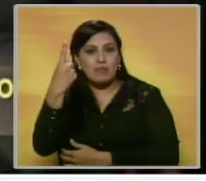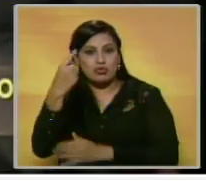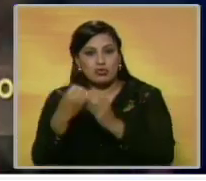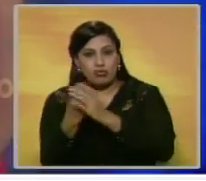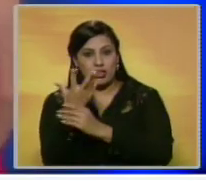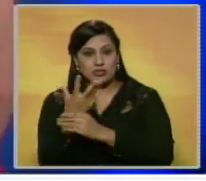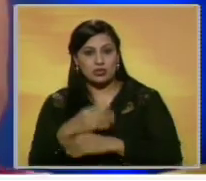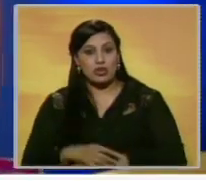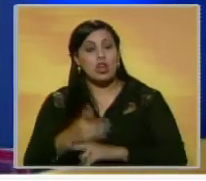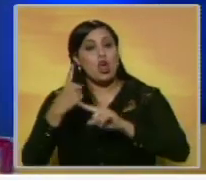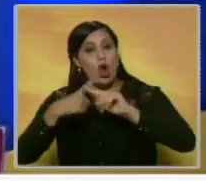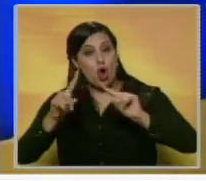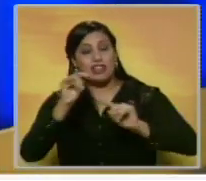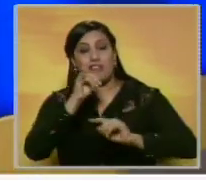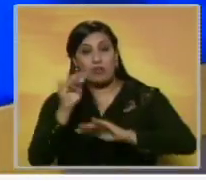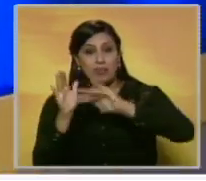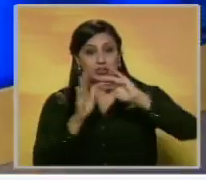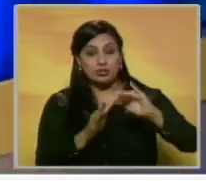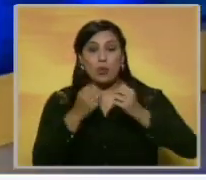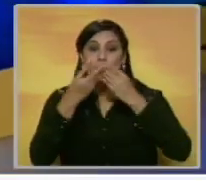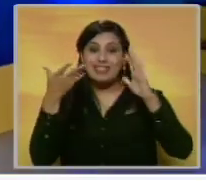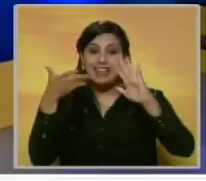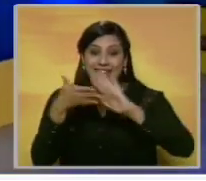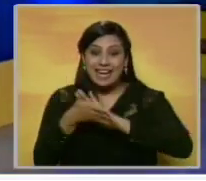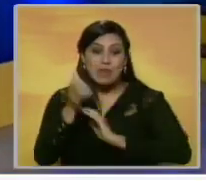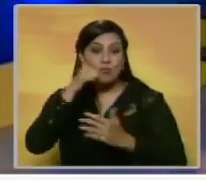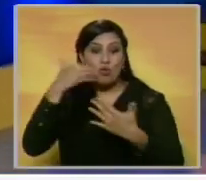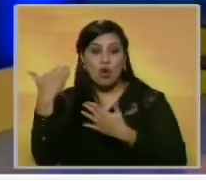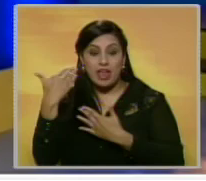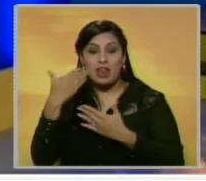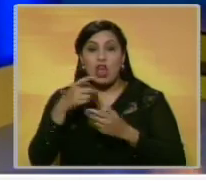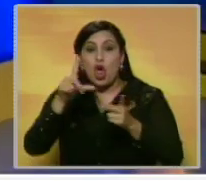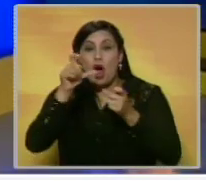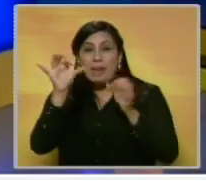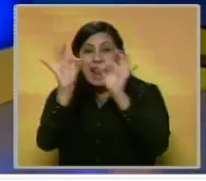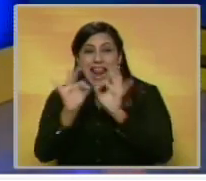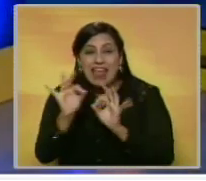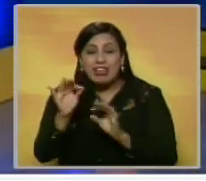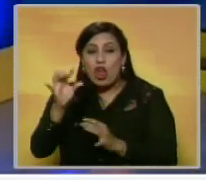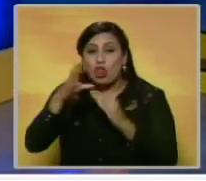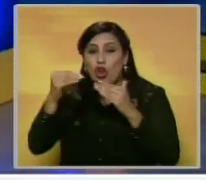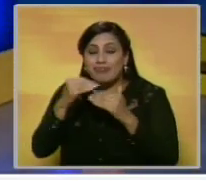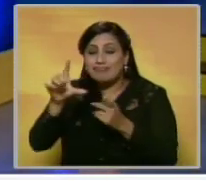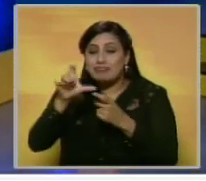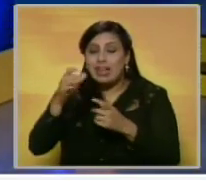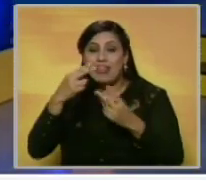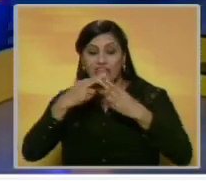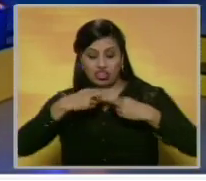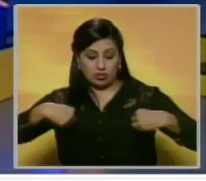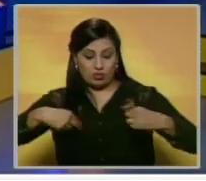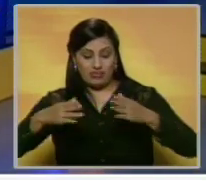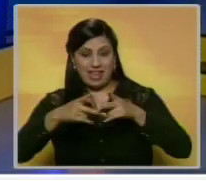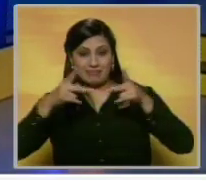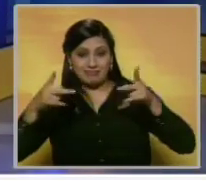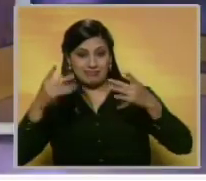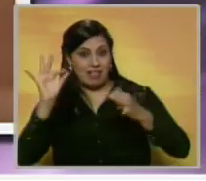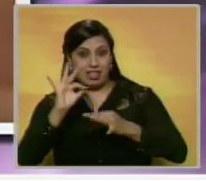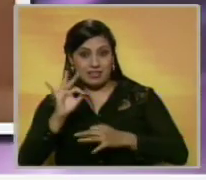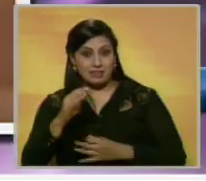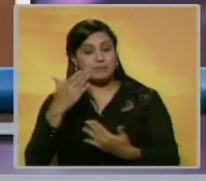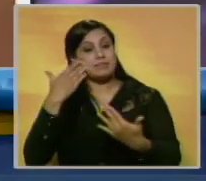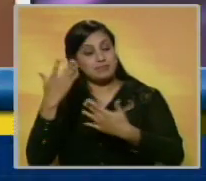fundador. Y en otras informaciones les contamos que Kim Kardashian no cobró ni un dólar por aparecer desnuda en la revista Paper.